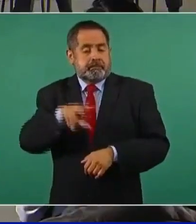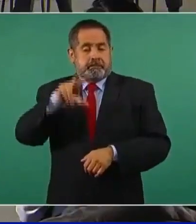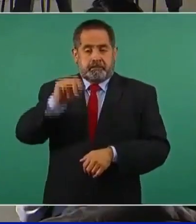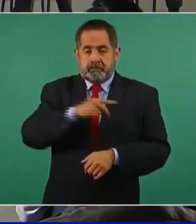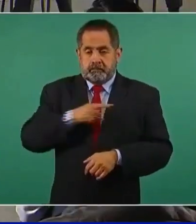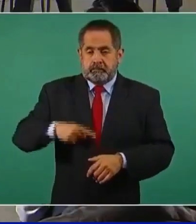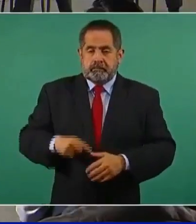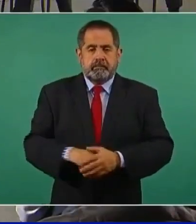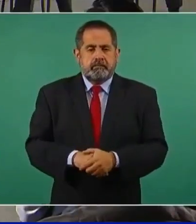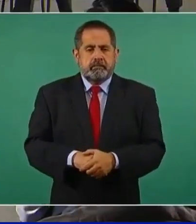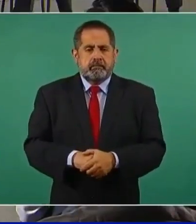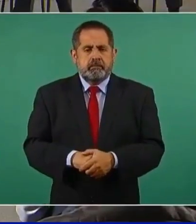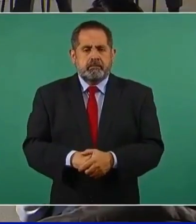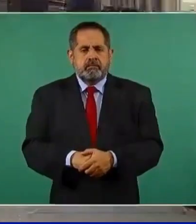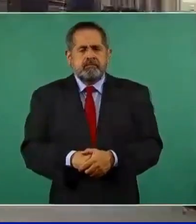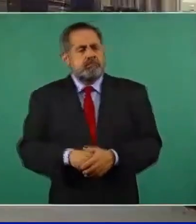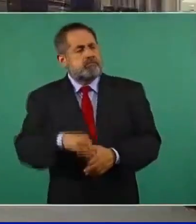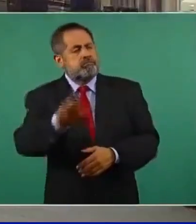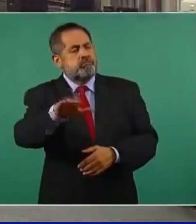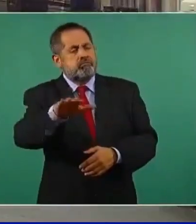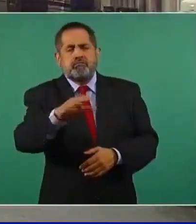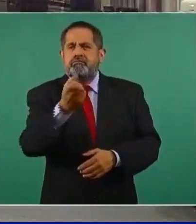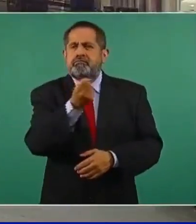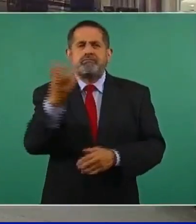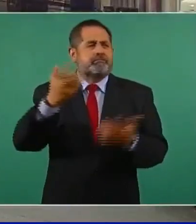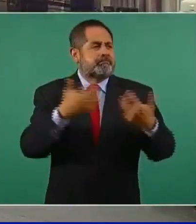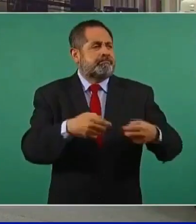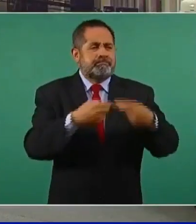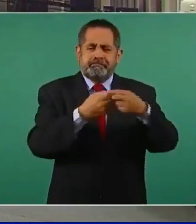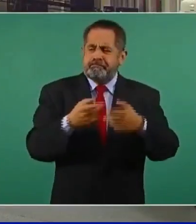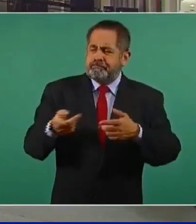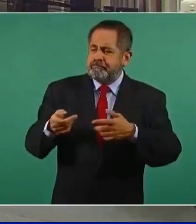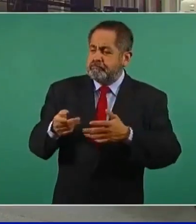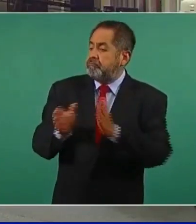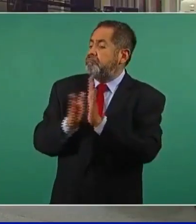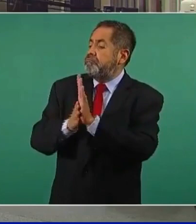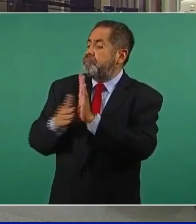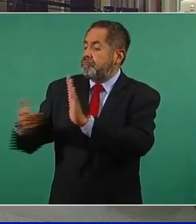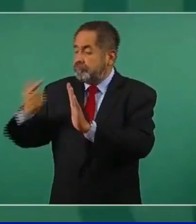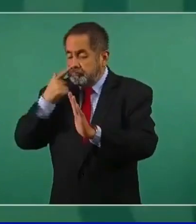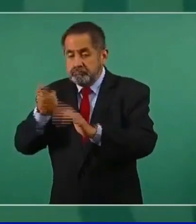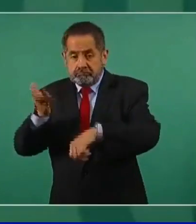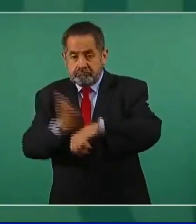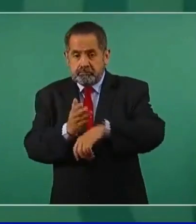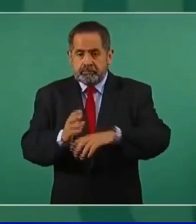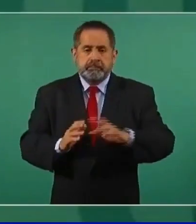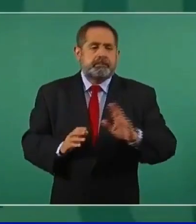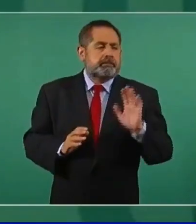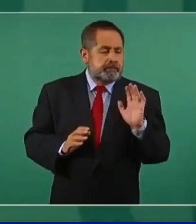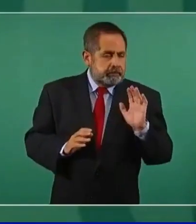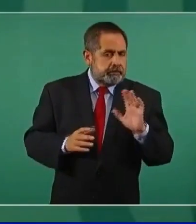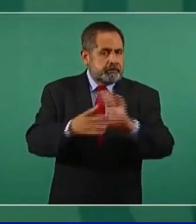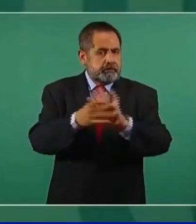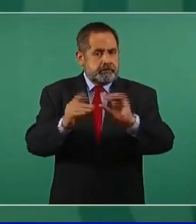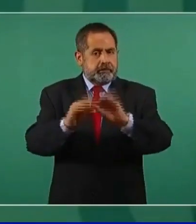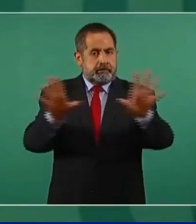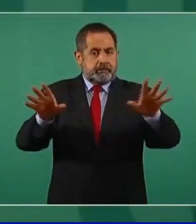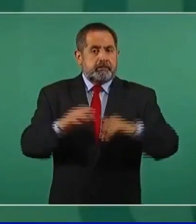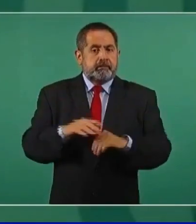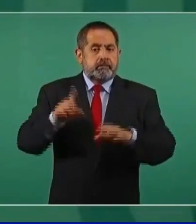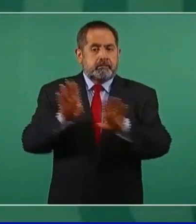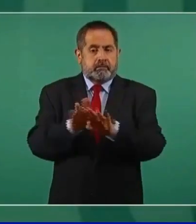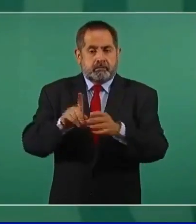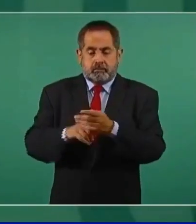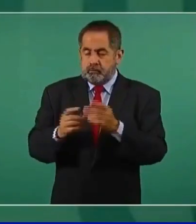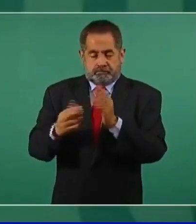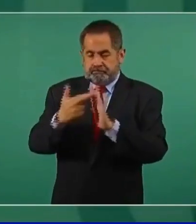¿Y las empresas que lo pidan serán sancionadas? Veremos, por eso hacemos el anuncio, lo dejamos claro, no es una disposición